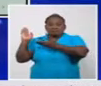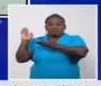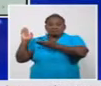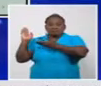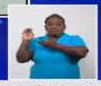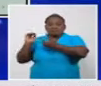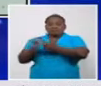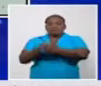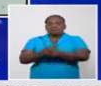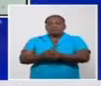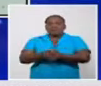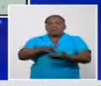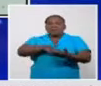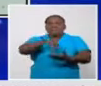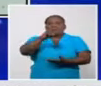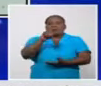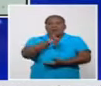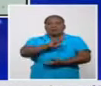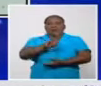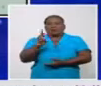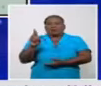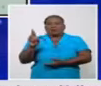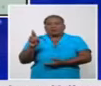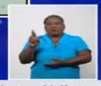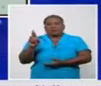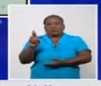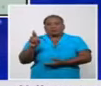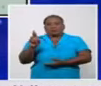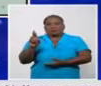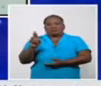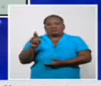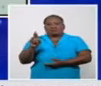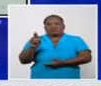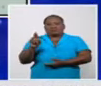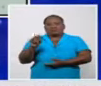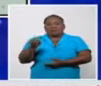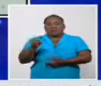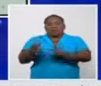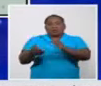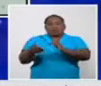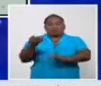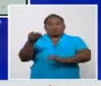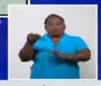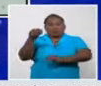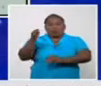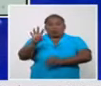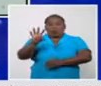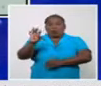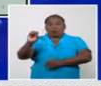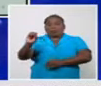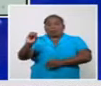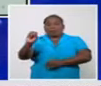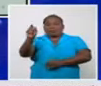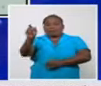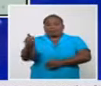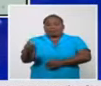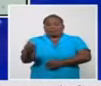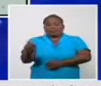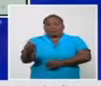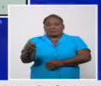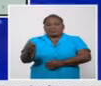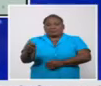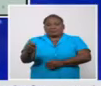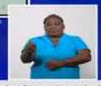Plaza de la Revolución que también ha ido marcando con 40 pacientes autóctonos. Ayer